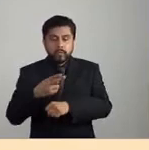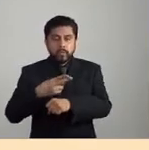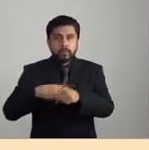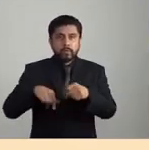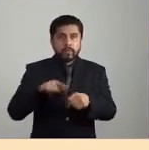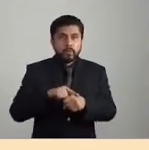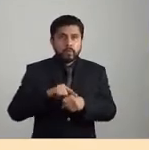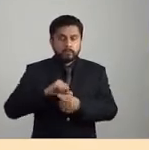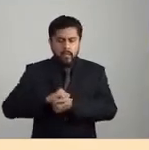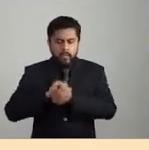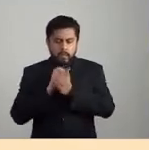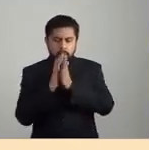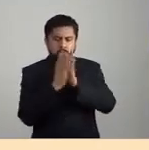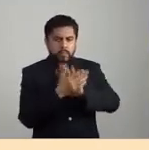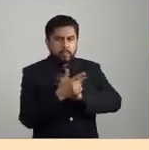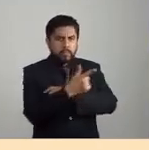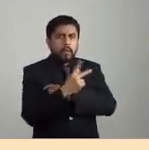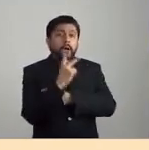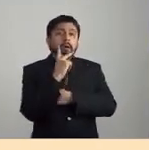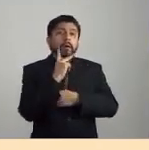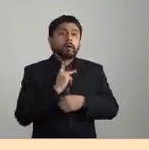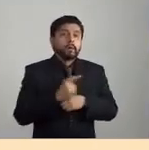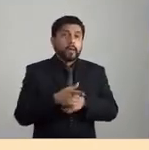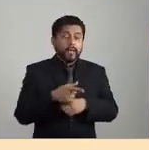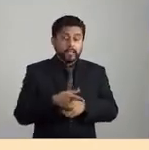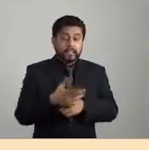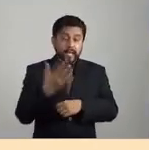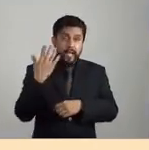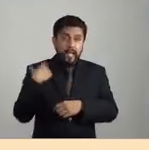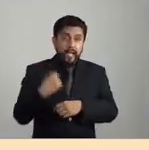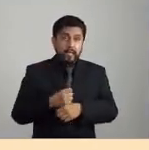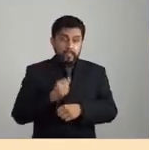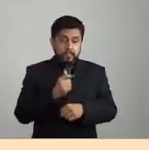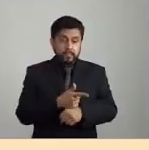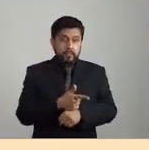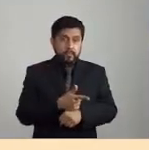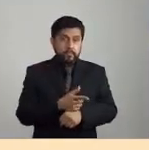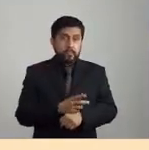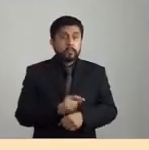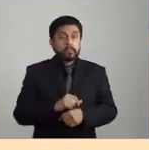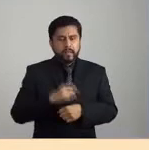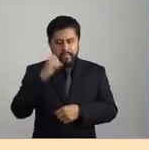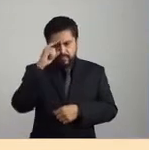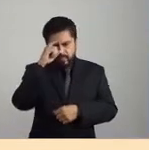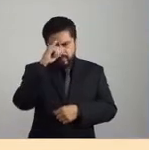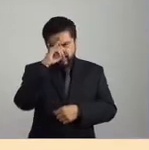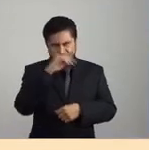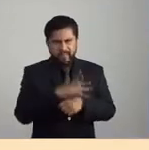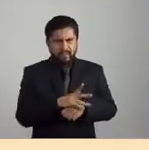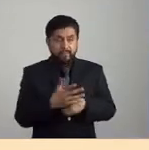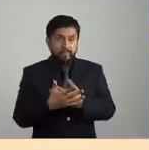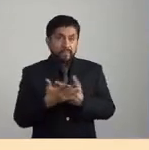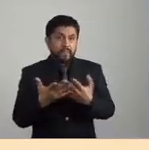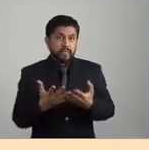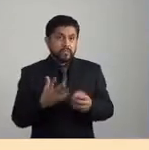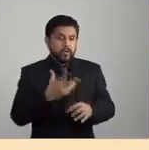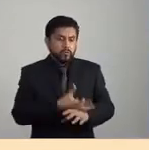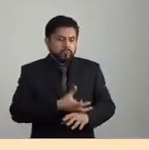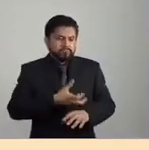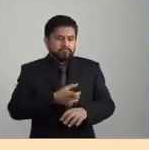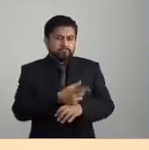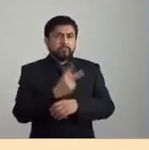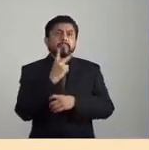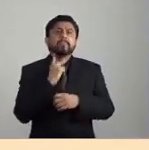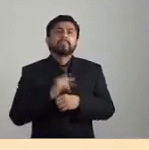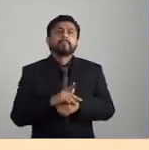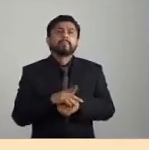presiones, que es lo que producen los hidrocarburos, pues eso que estaba ahí, pues cada día es más difícil de extraer y resulta cada vez más caro. Es decir, una vez extraídos